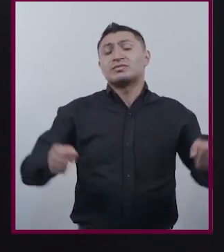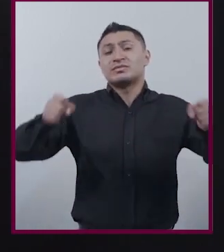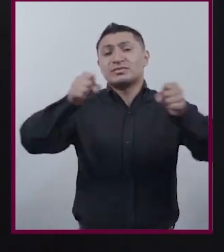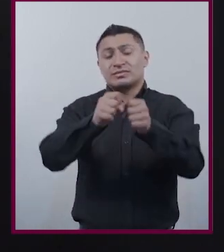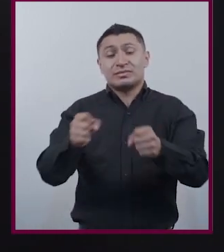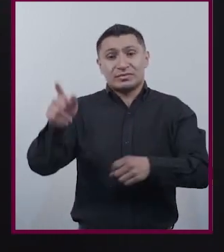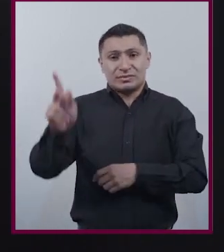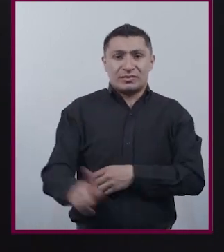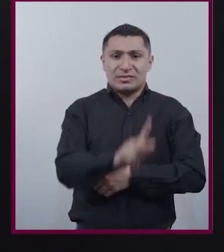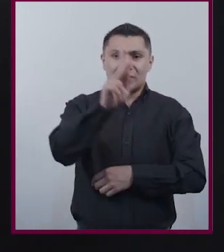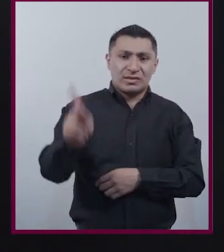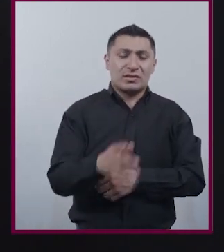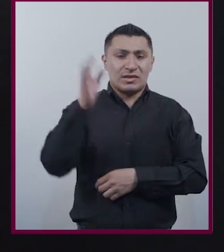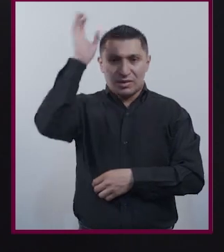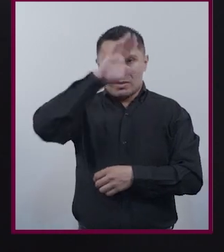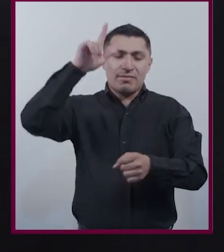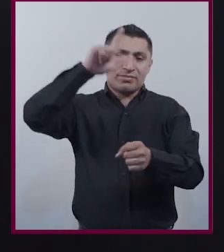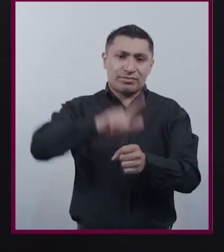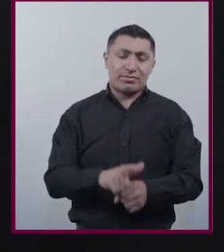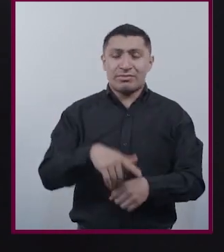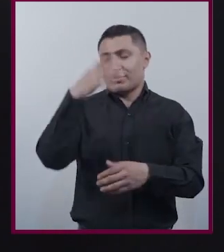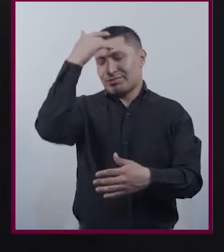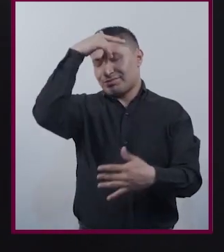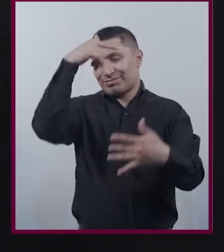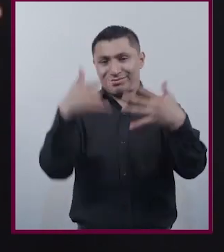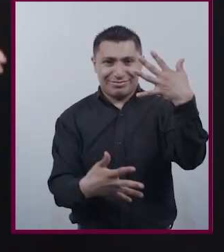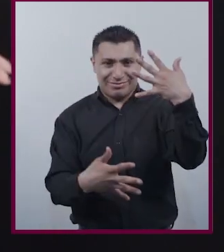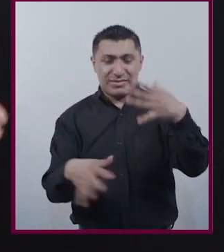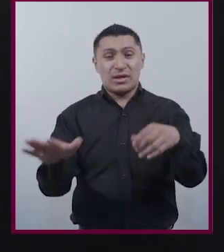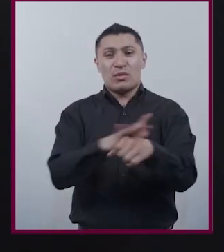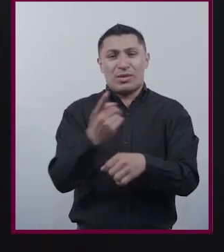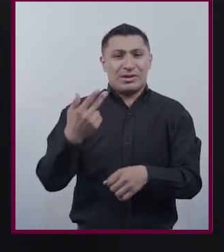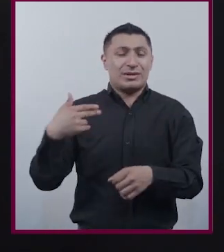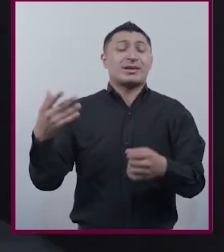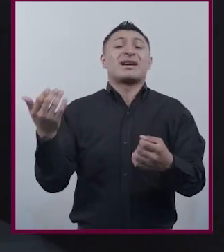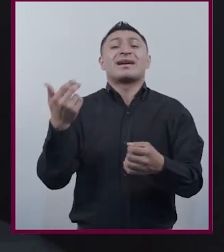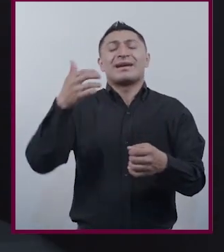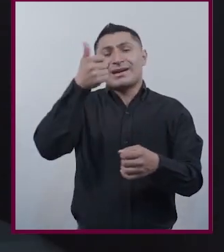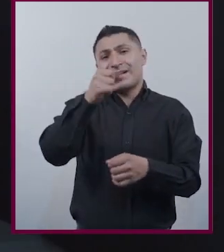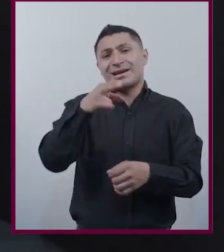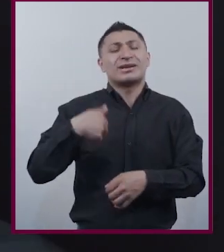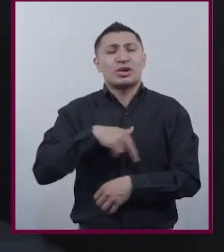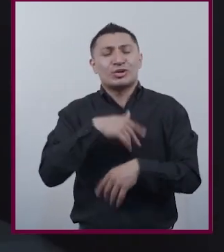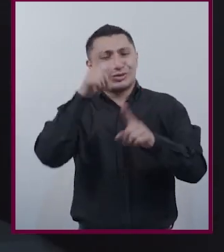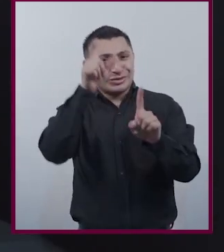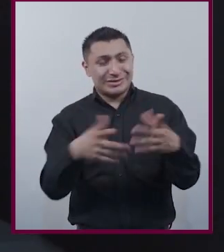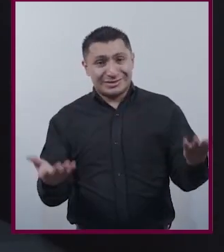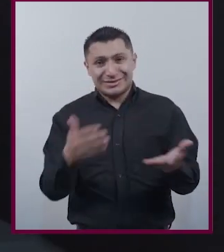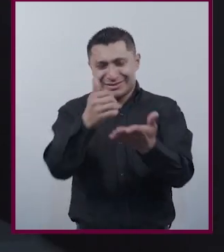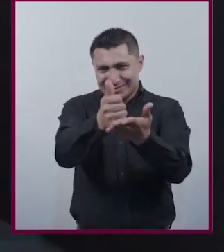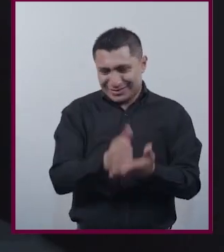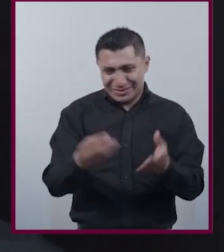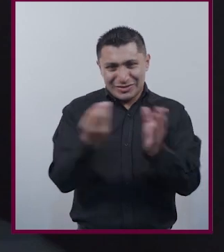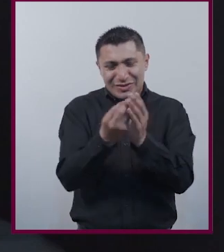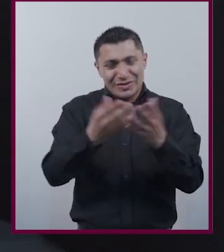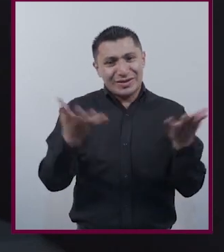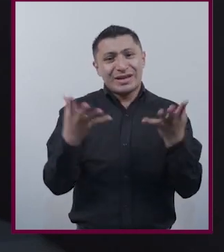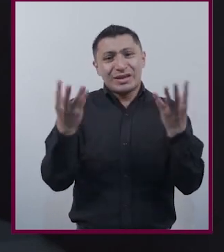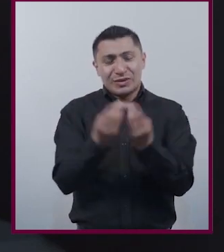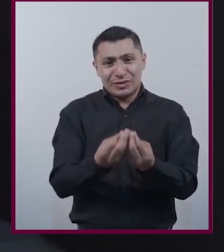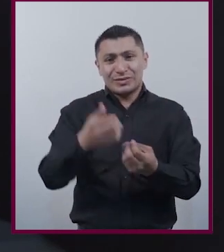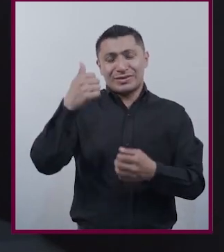Nuestro pueblo Nuestra cultura Y en fin Porque somos como somos Ayúdanos a construir Este programa juntos